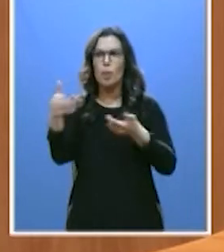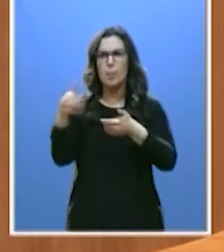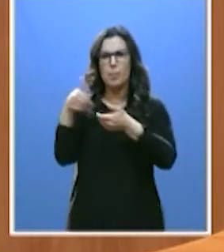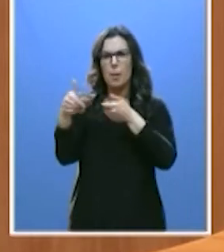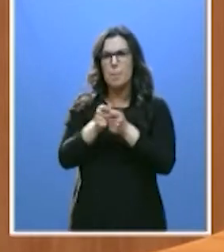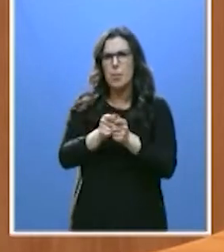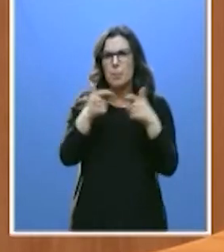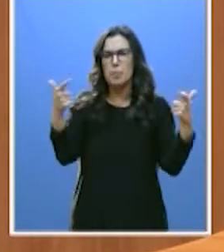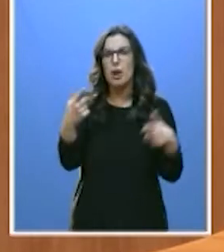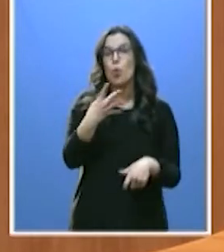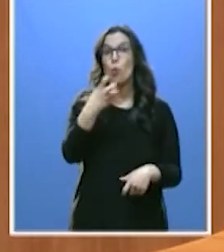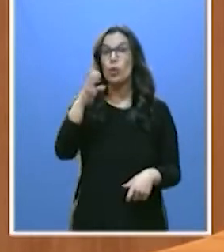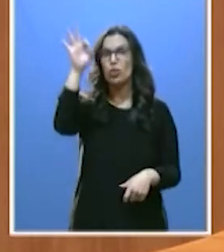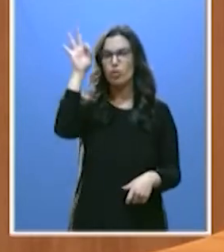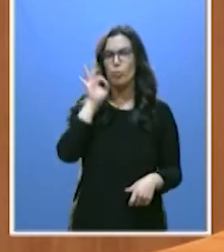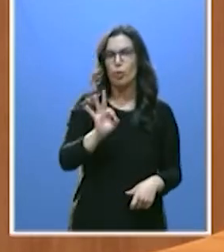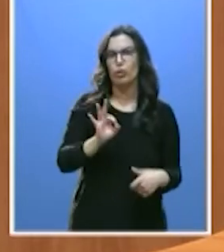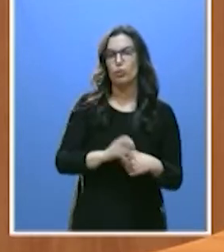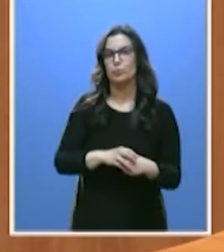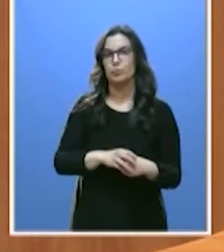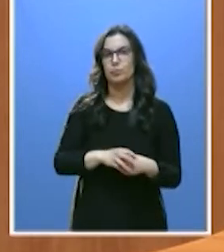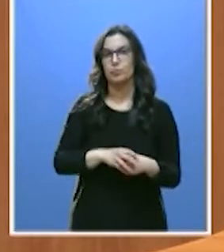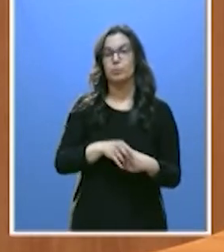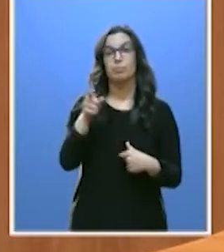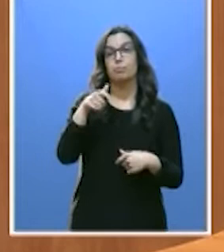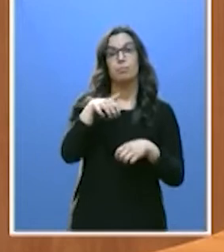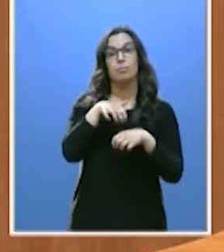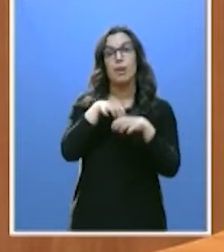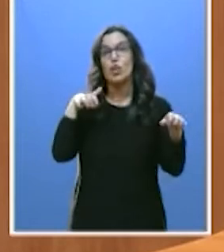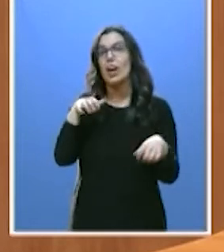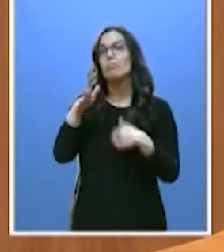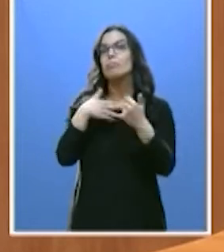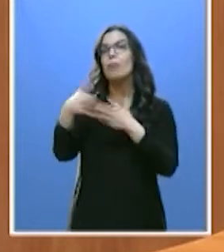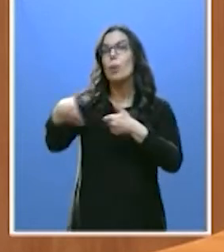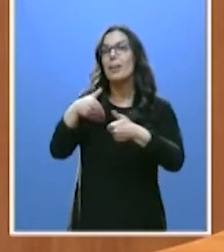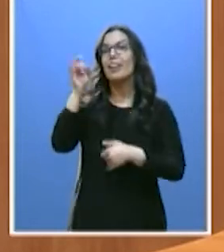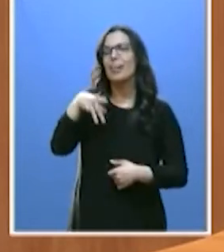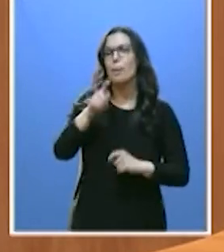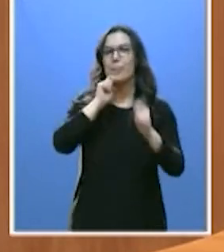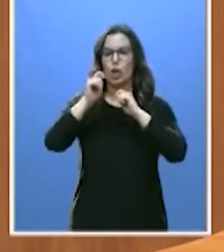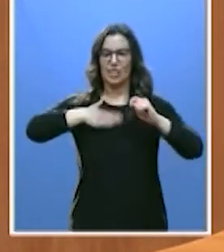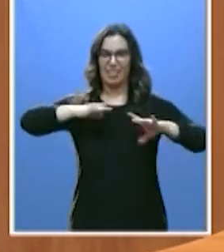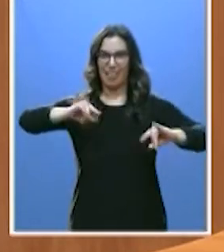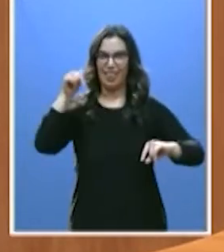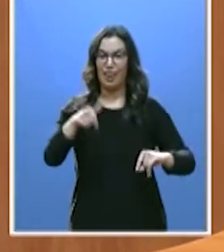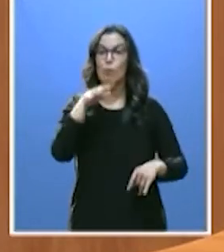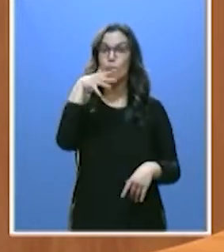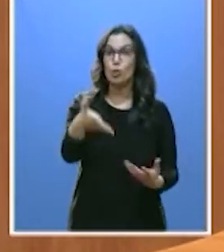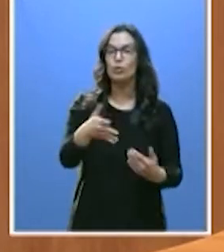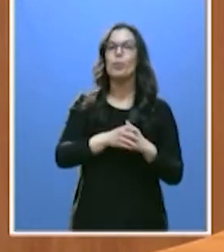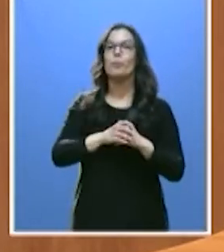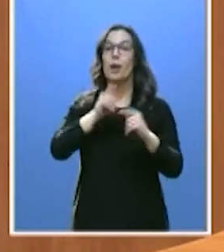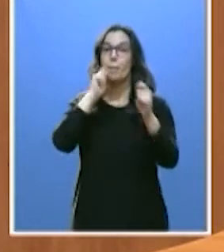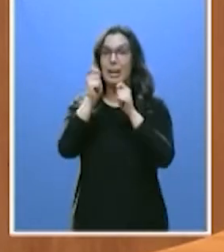un 400%, mayoritariamente de periodistas de esta diaria. Por esa razón, la prensa